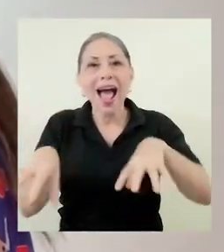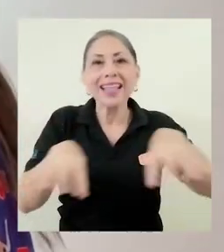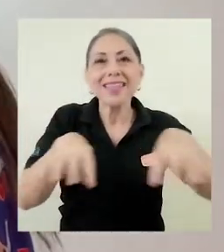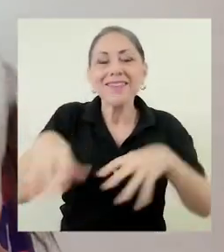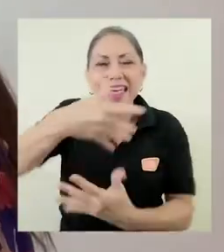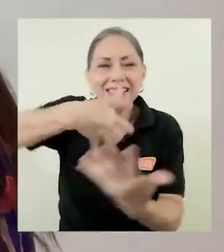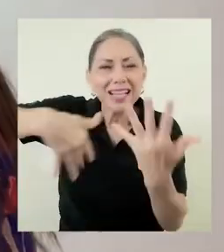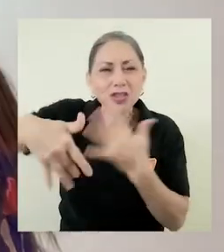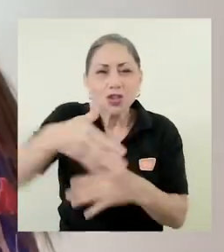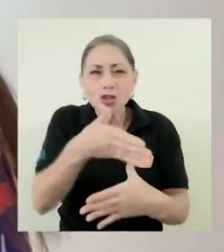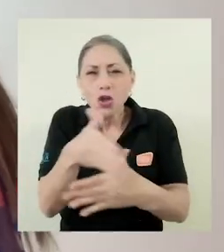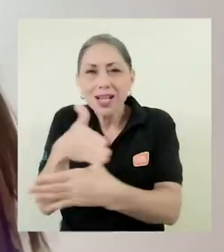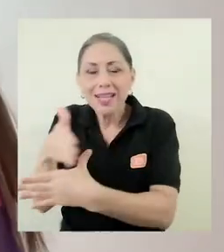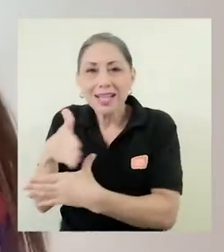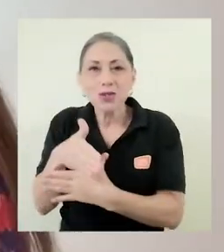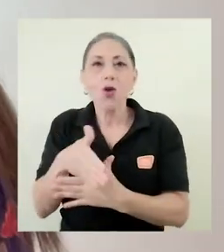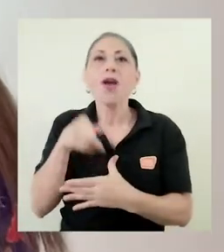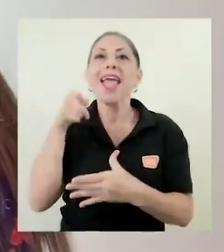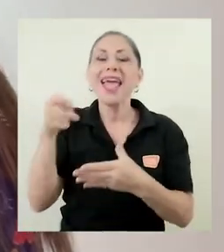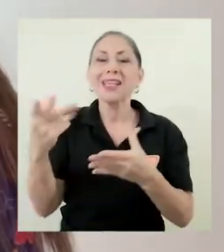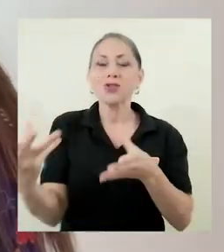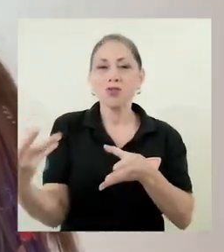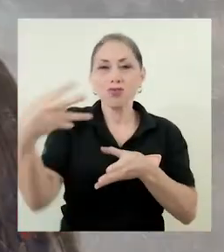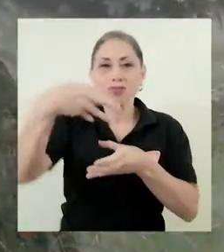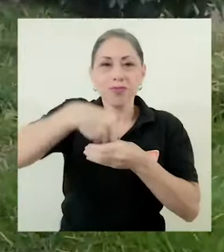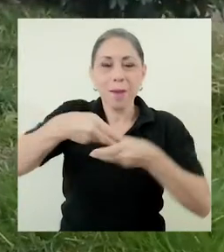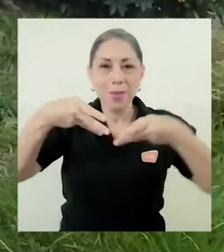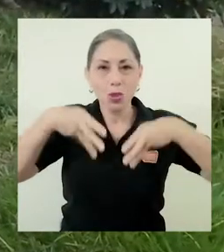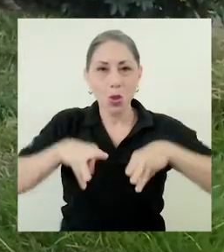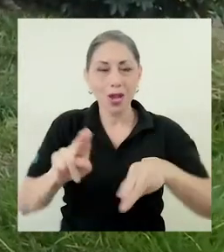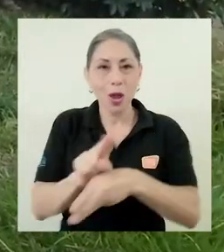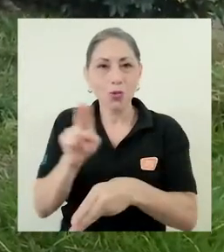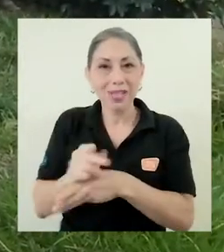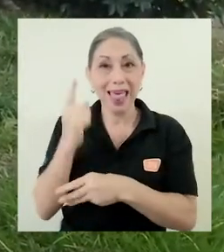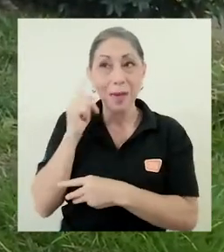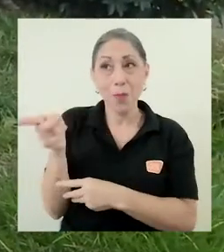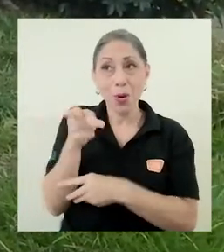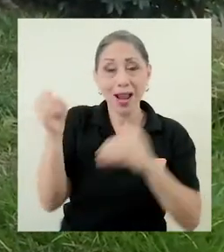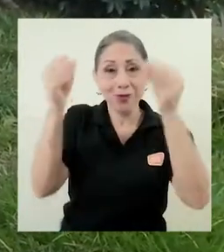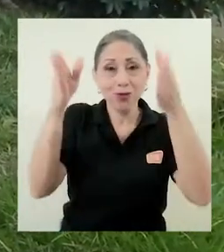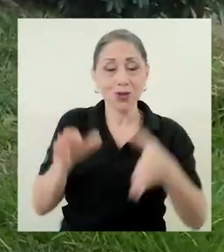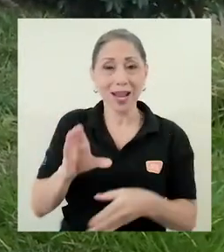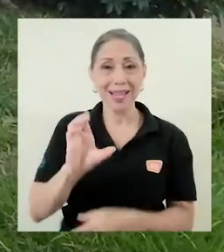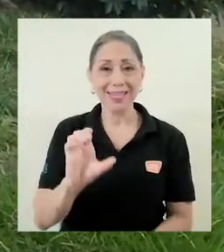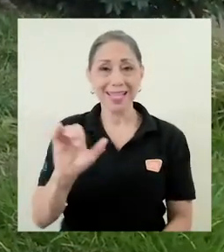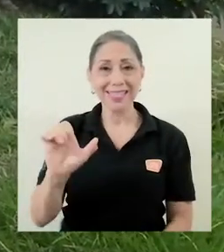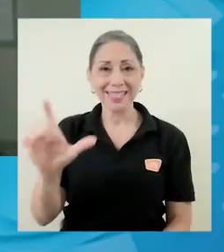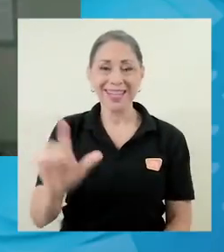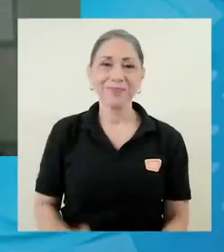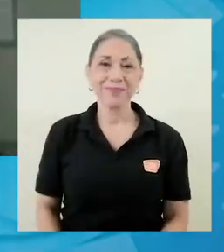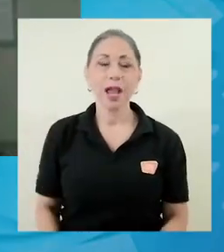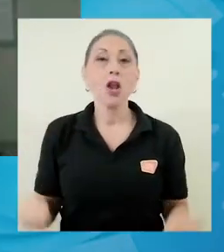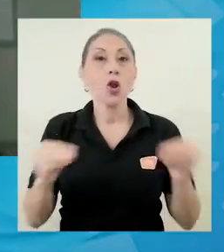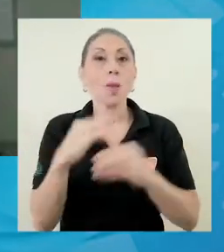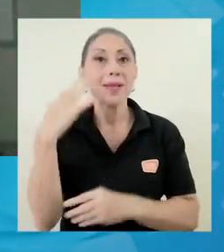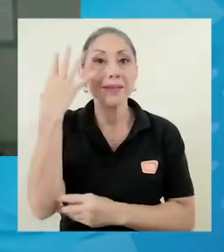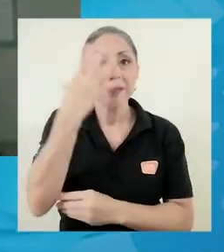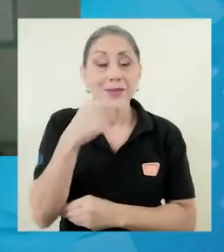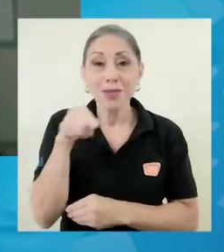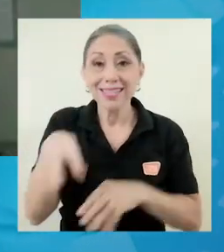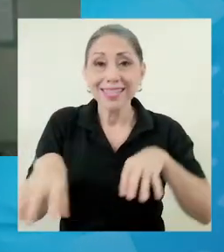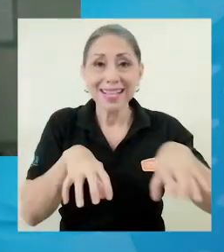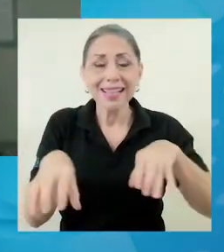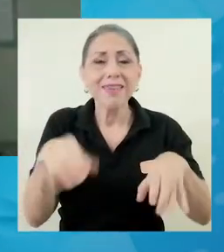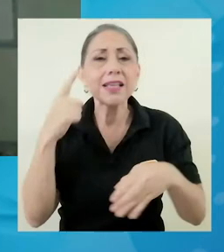socialización han sido parte de la metodología empleada por las funcionarias del SIL. Lo más lindo es que son actividades